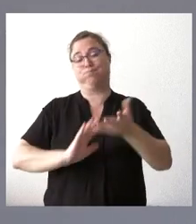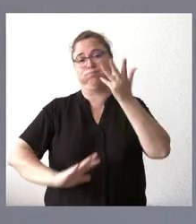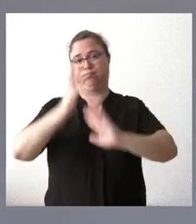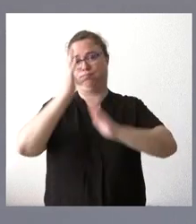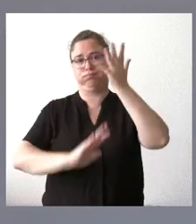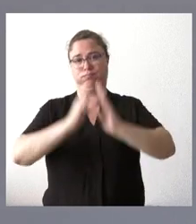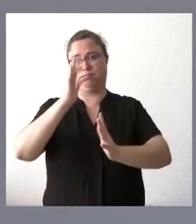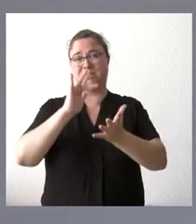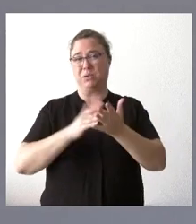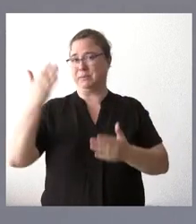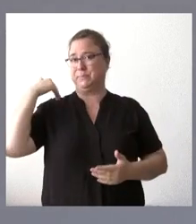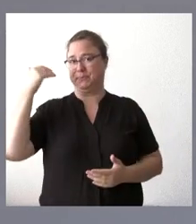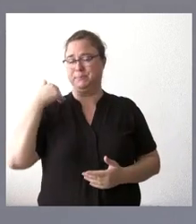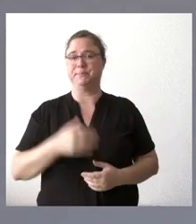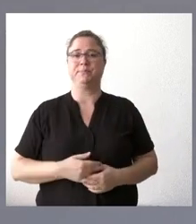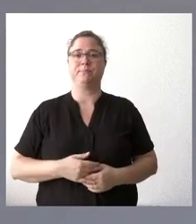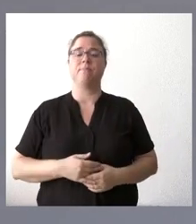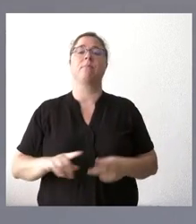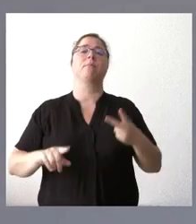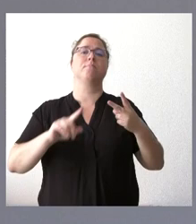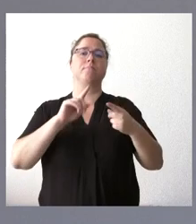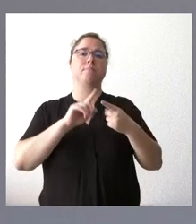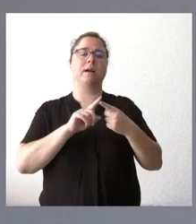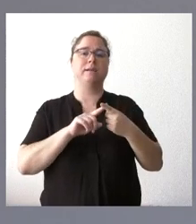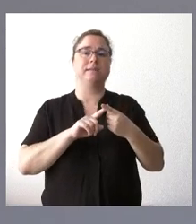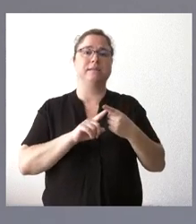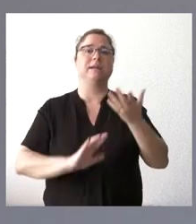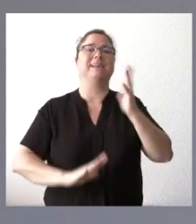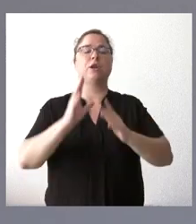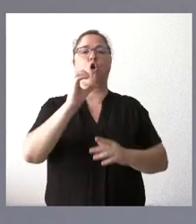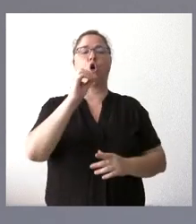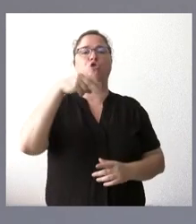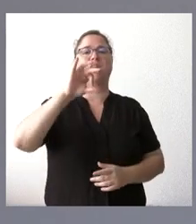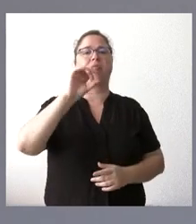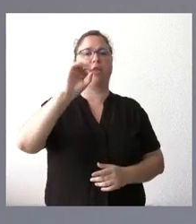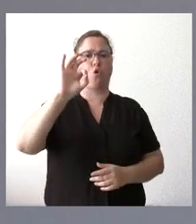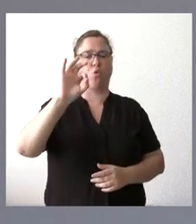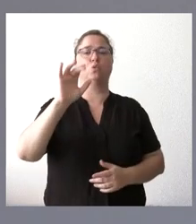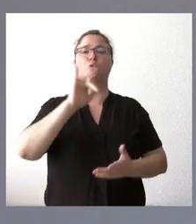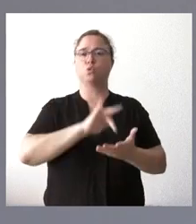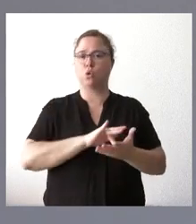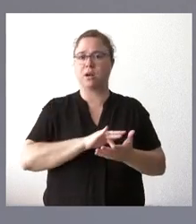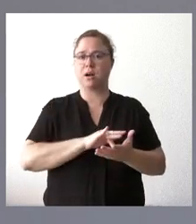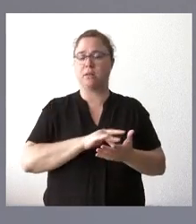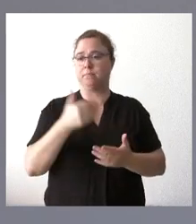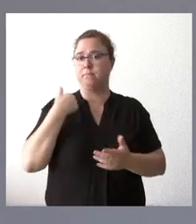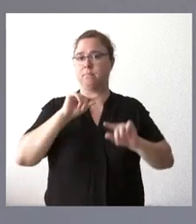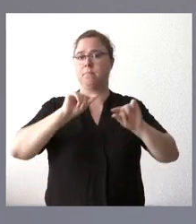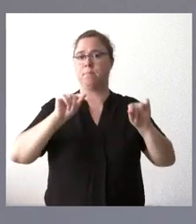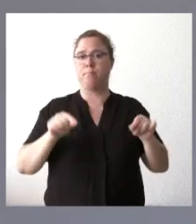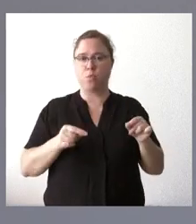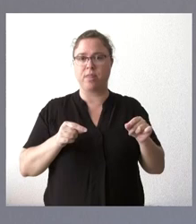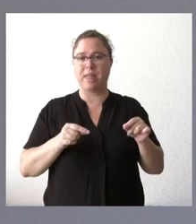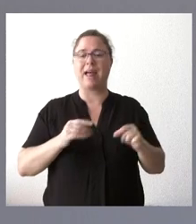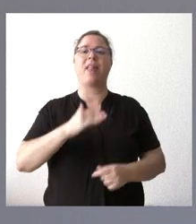que allí tuvo lugar, al incendio de Losácio, el que ha tenido lugar también en la provincia de